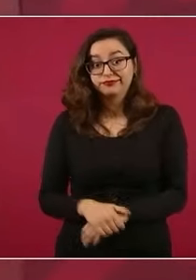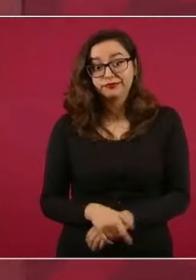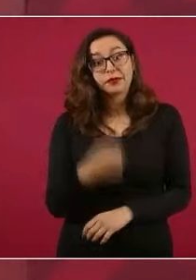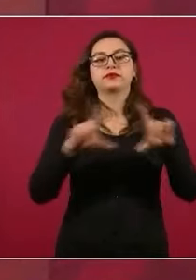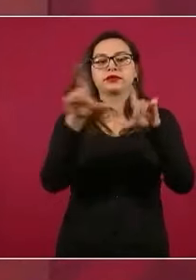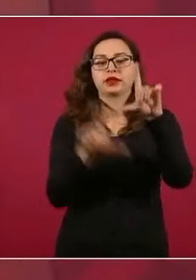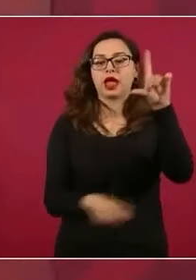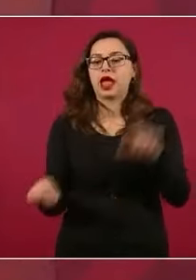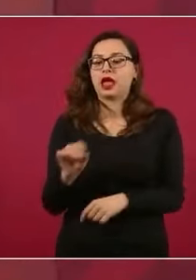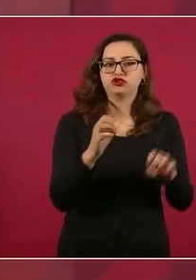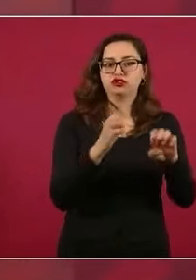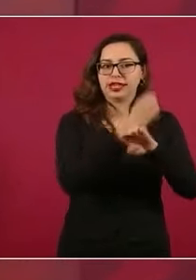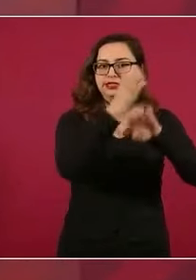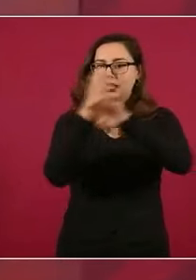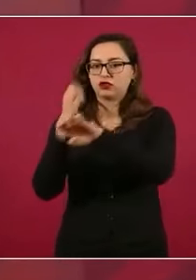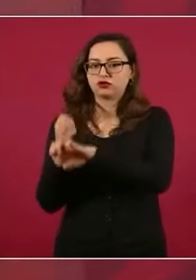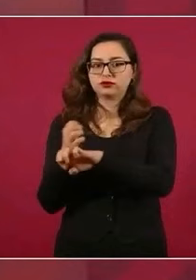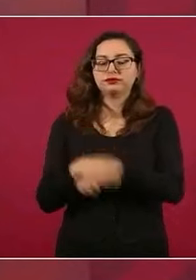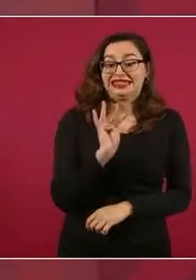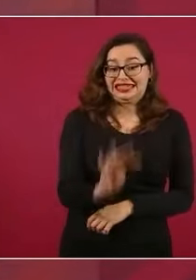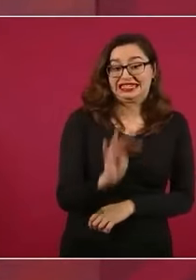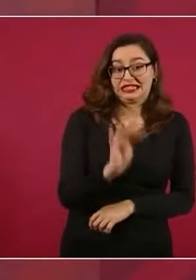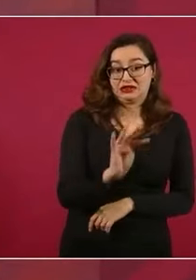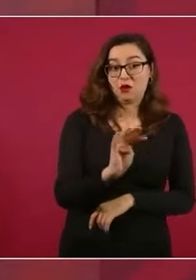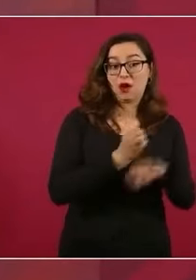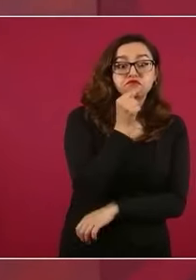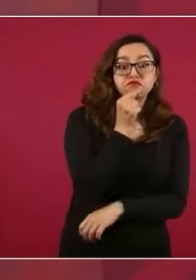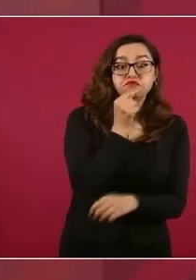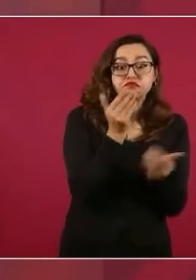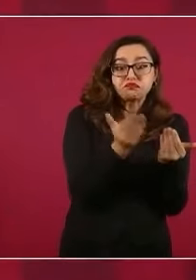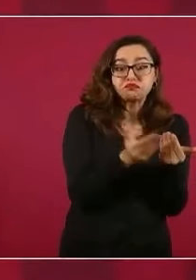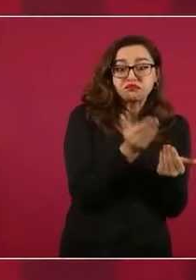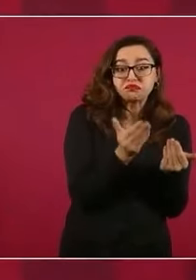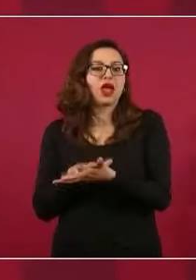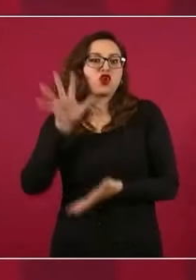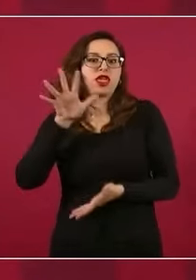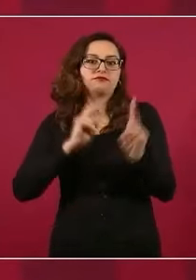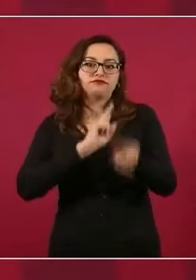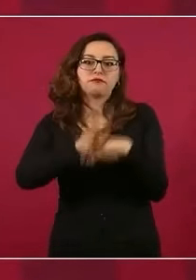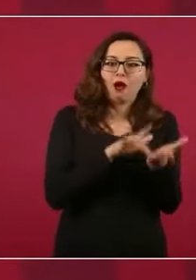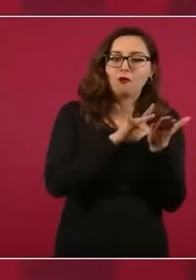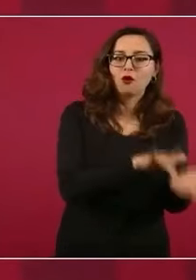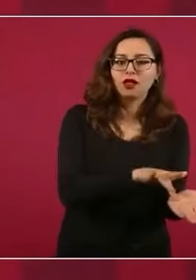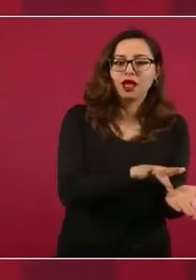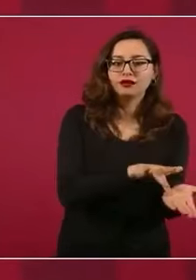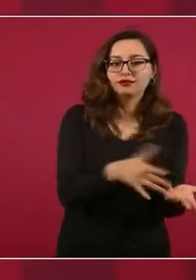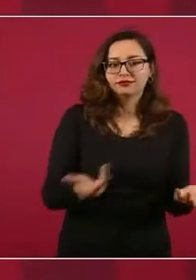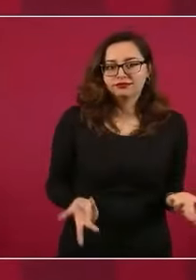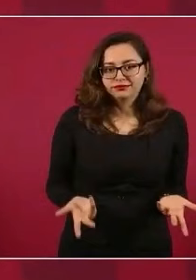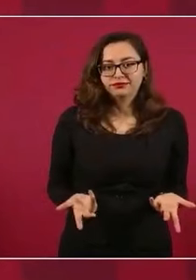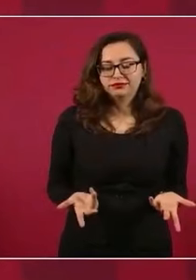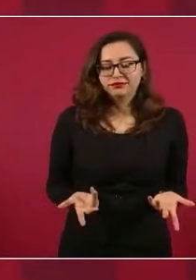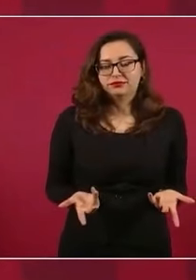estados, de los 32, en donde hay más elementos de la Guardia Nacional que policías estatales. Es un poco lo que